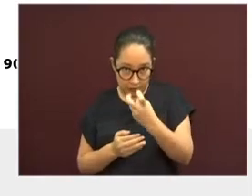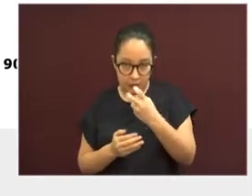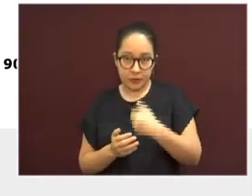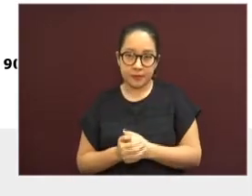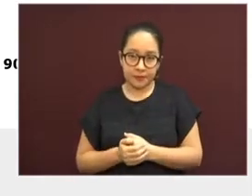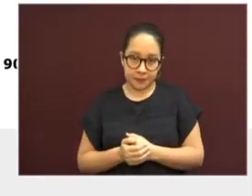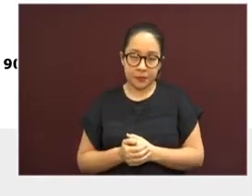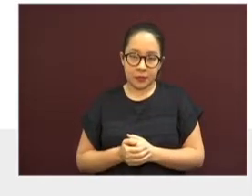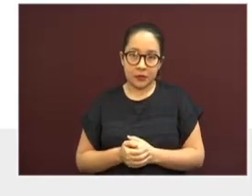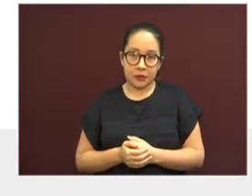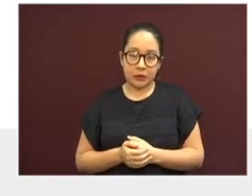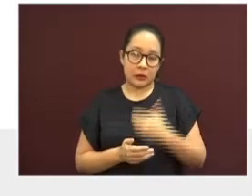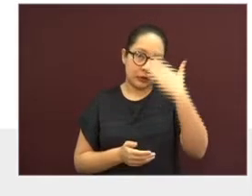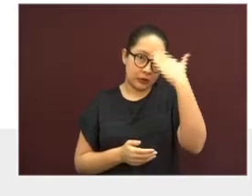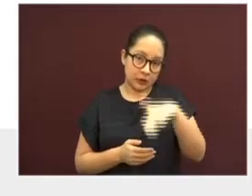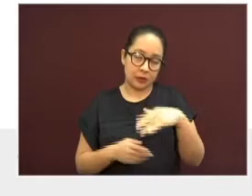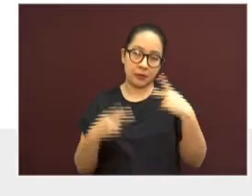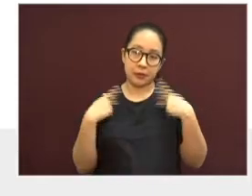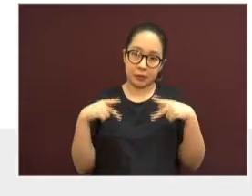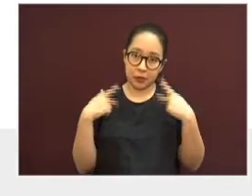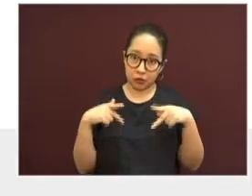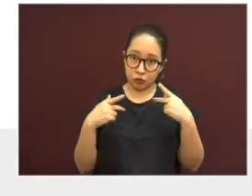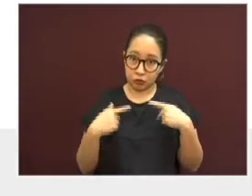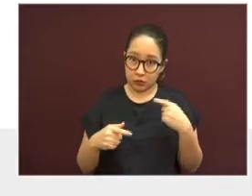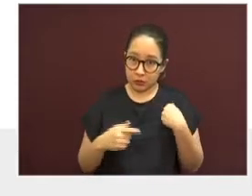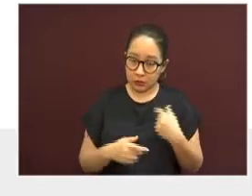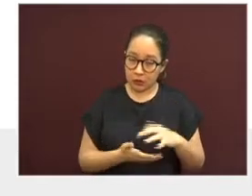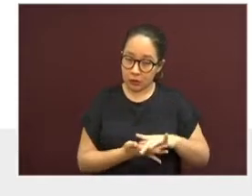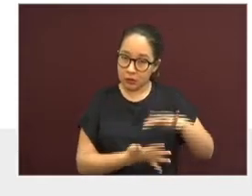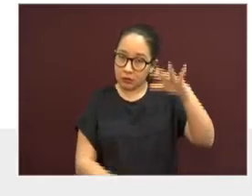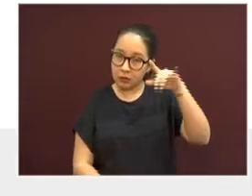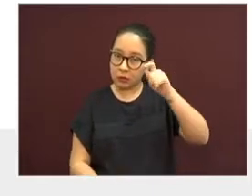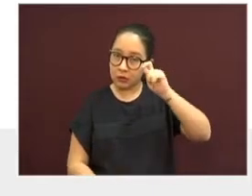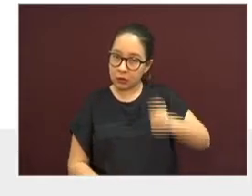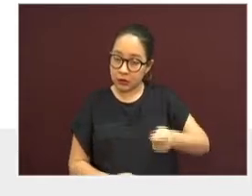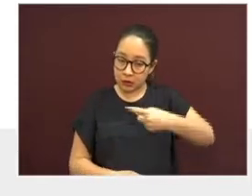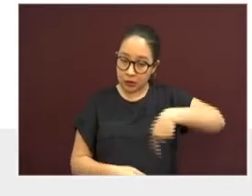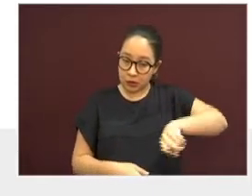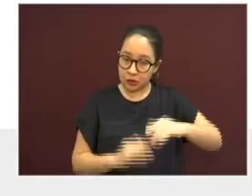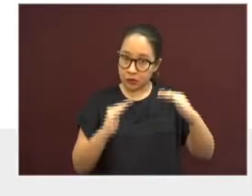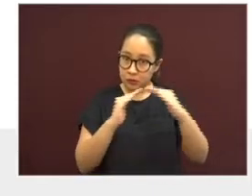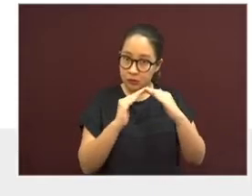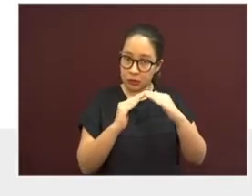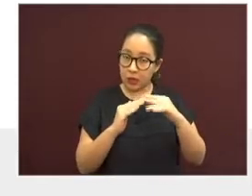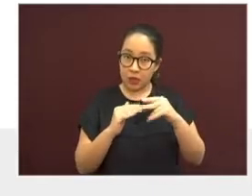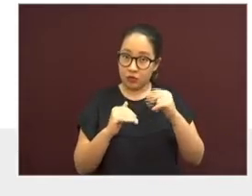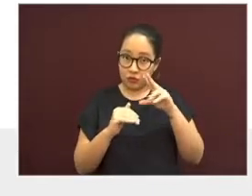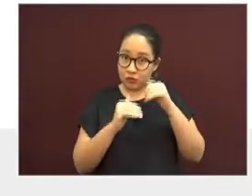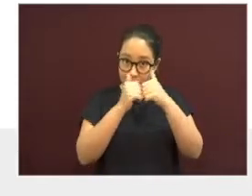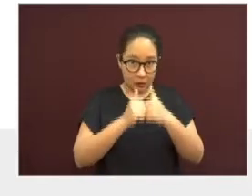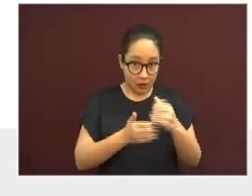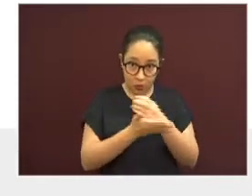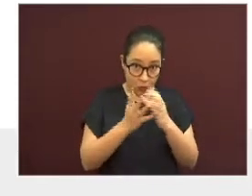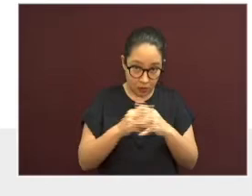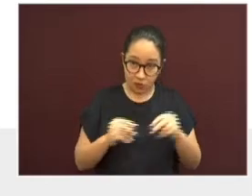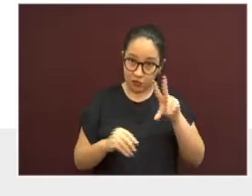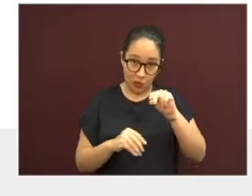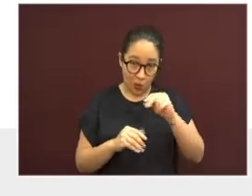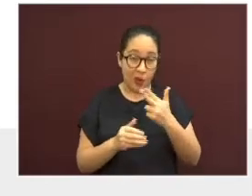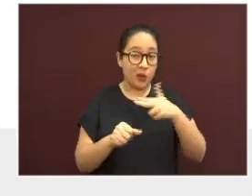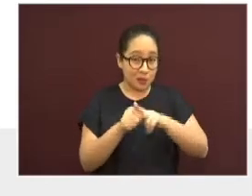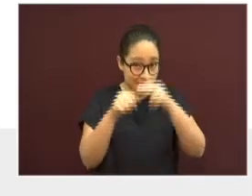en el pronóstico de los pacientes, sobre todo en aquellos que han requerido hospitalización. Se pueden ver en este otro